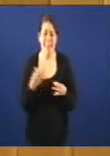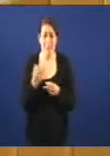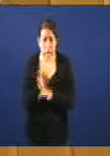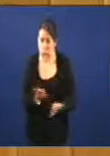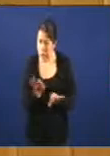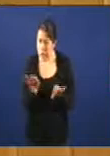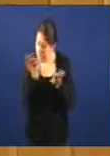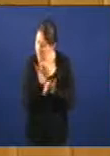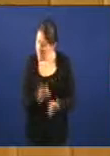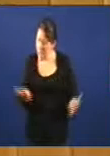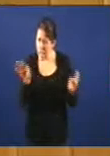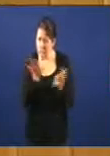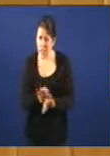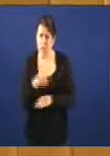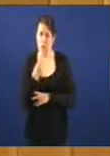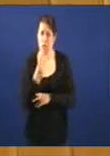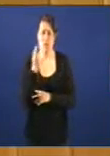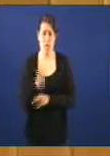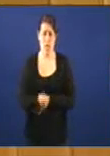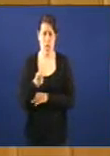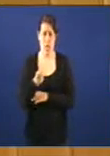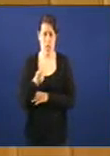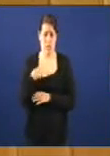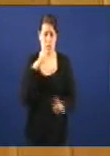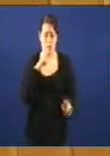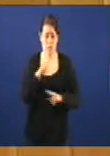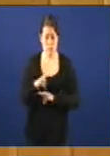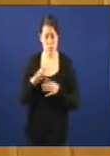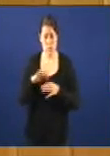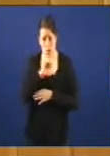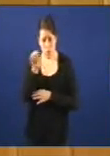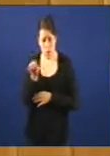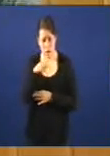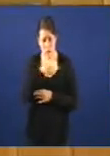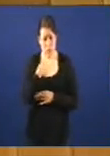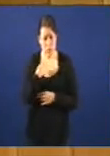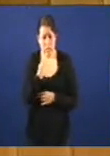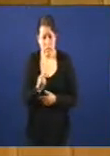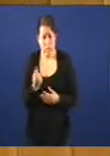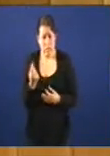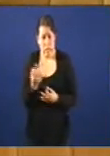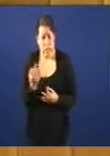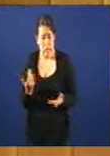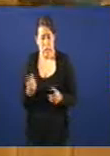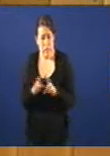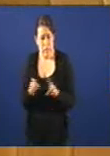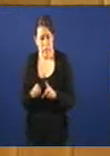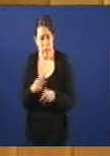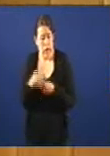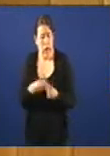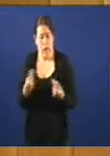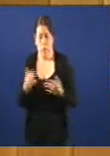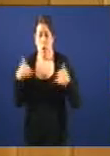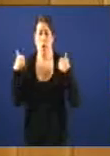nada absolutamente nada hai unha sentencia hai unha resposta a Unión Europea e vostedes que se están exisindo en presa? nada que sigan facendo o que queira non respetar a